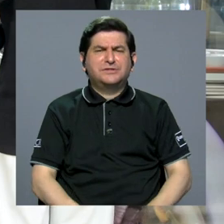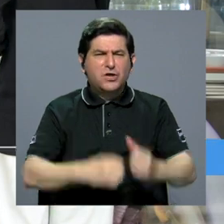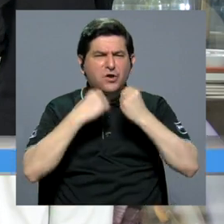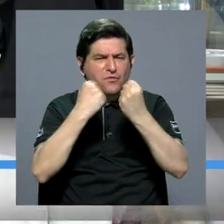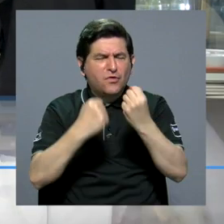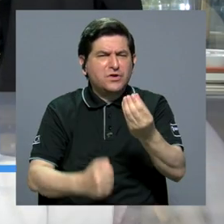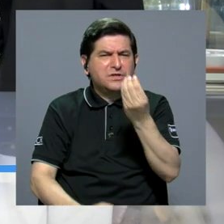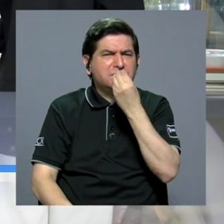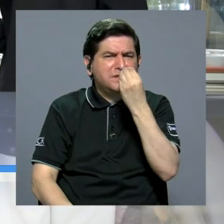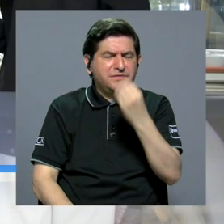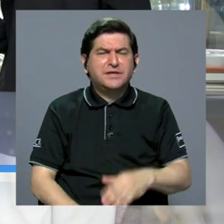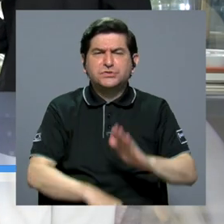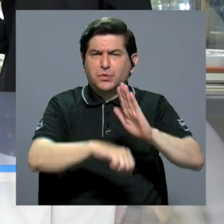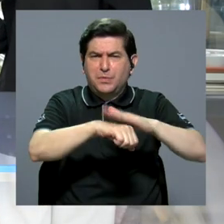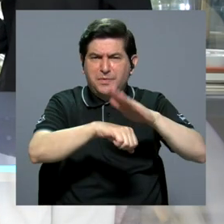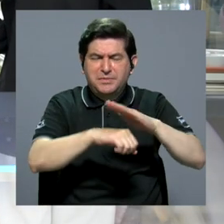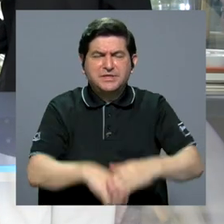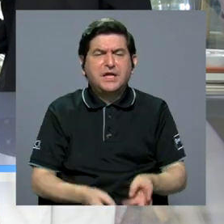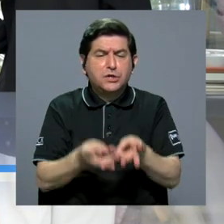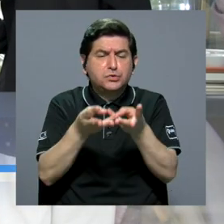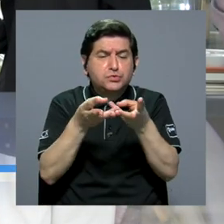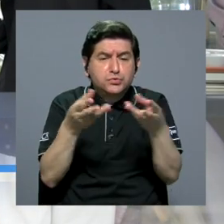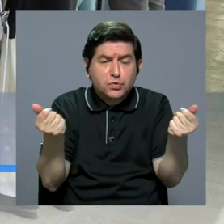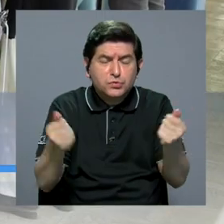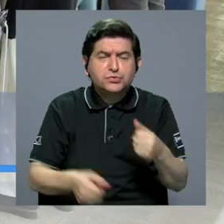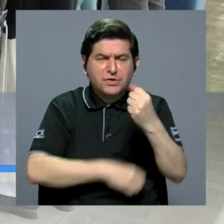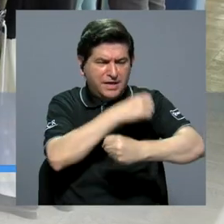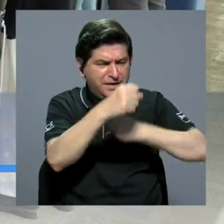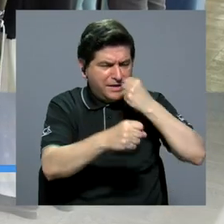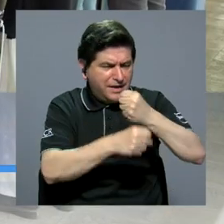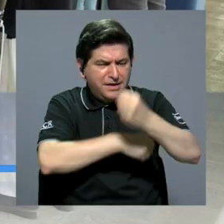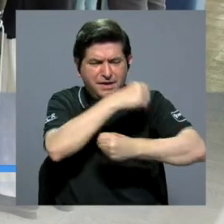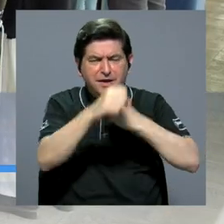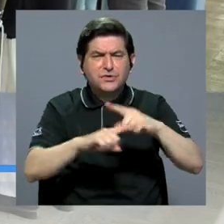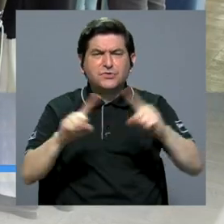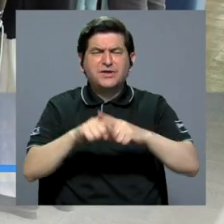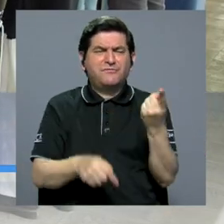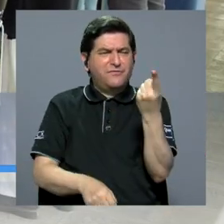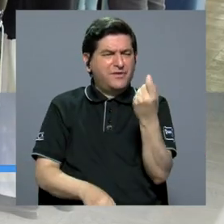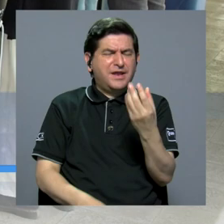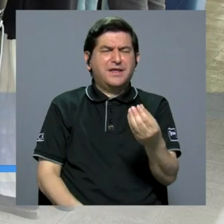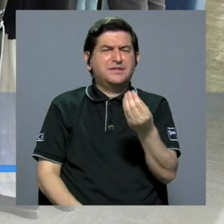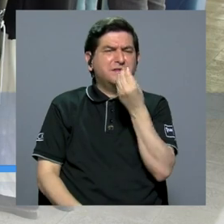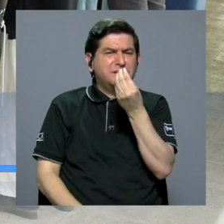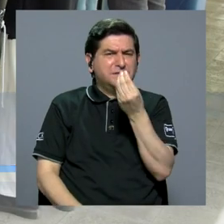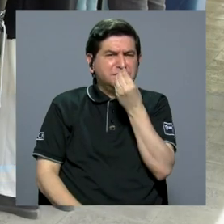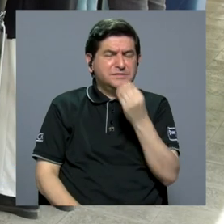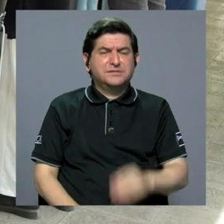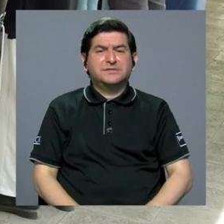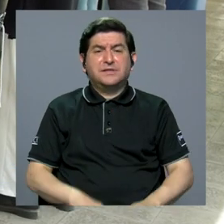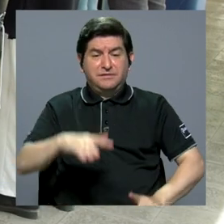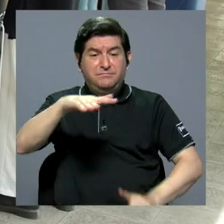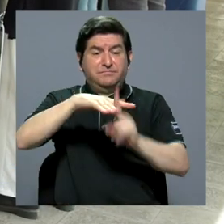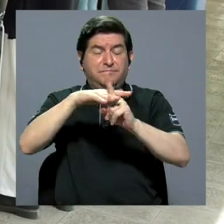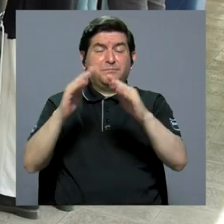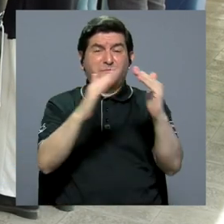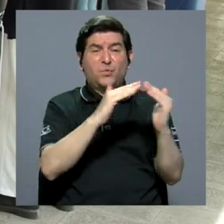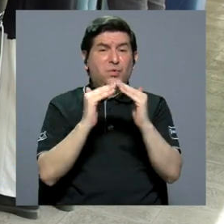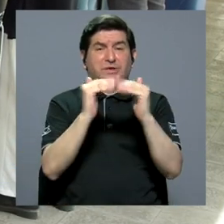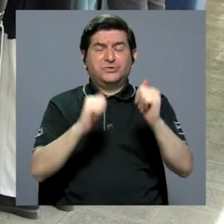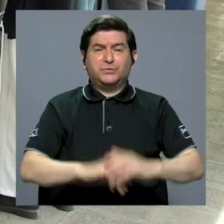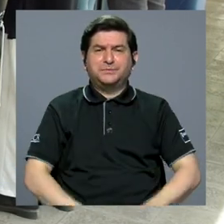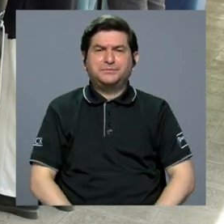La fortificación de alimentos ha permitido subsanar a lo largo de los años varias deficiencias nutricionales que ha